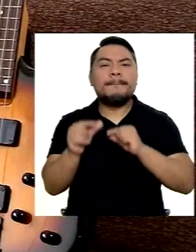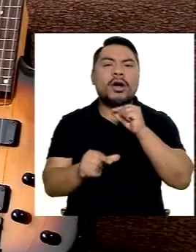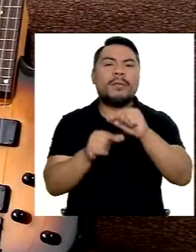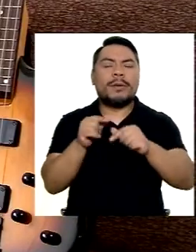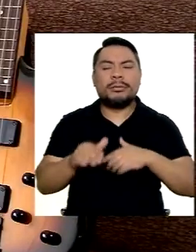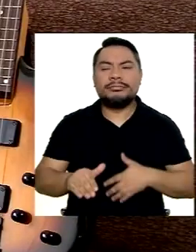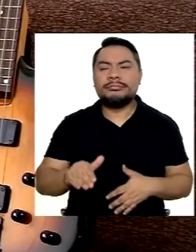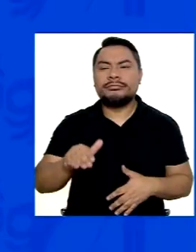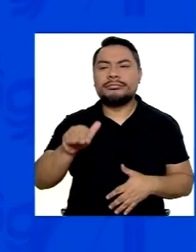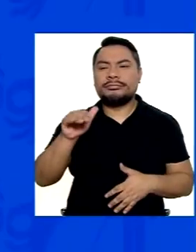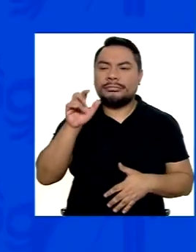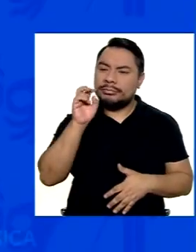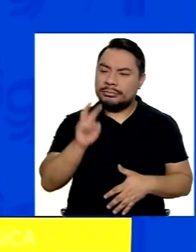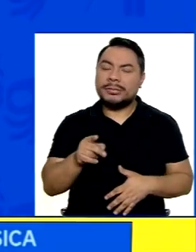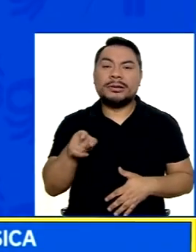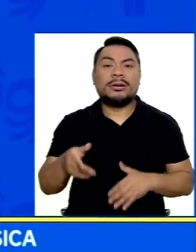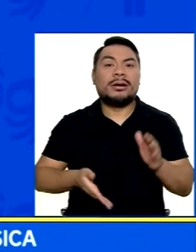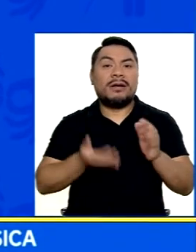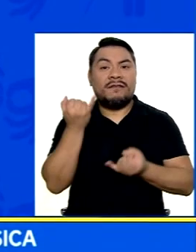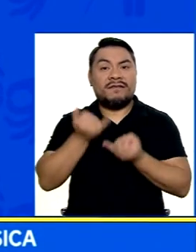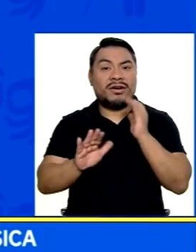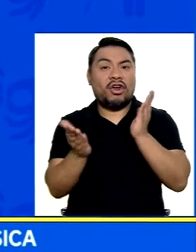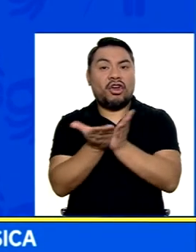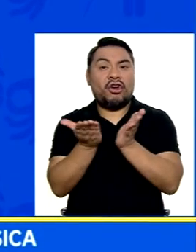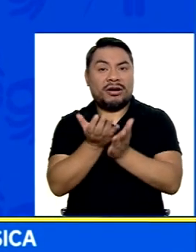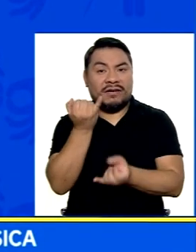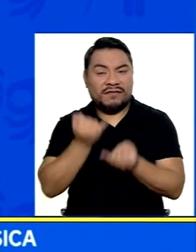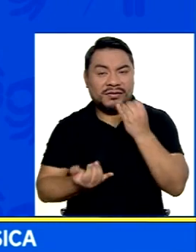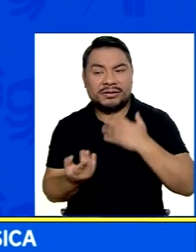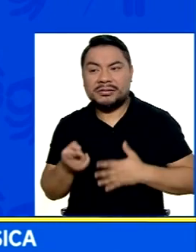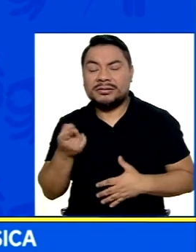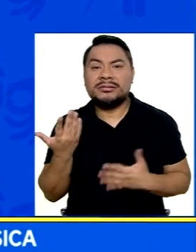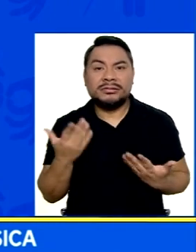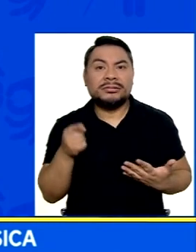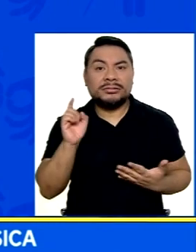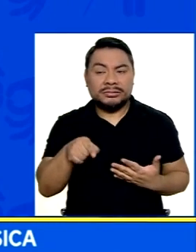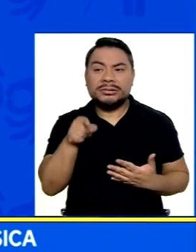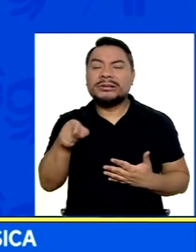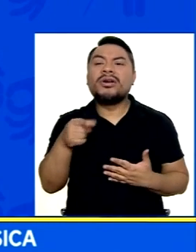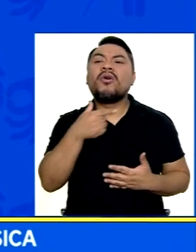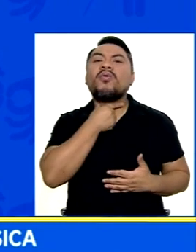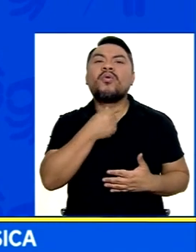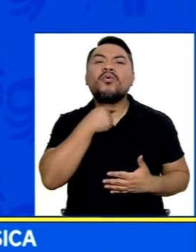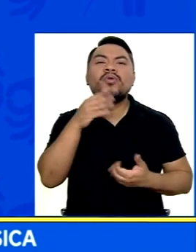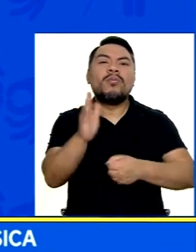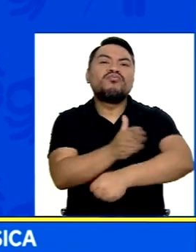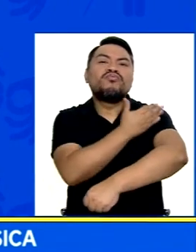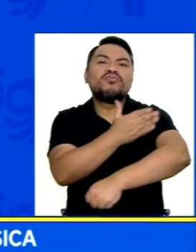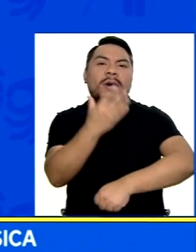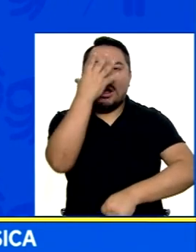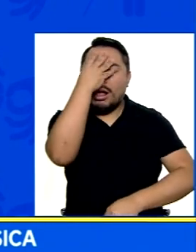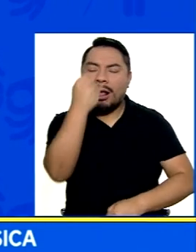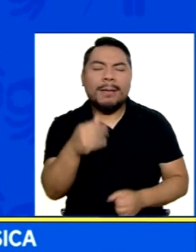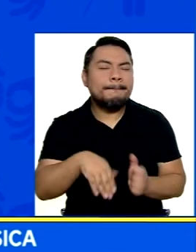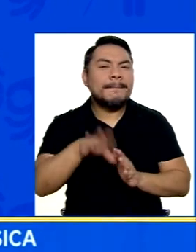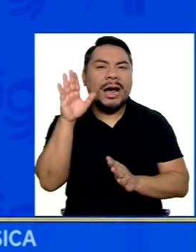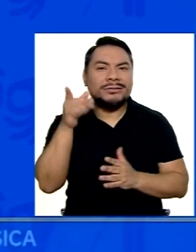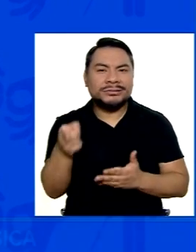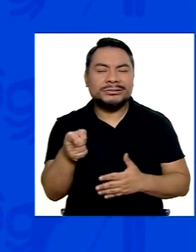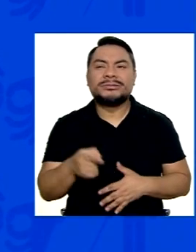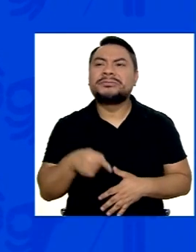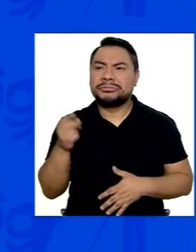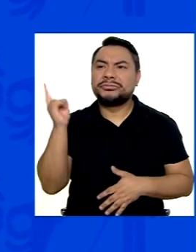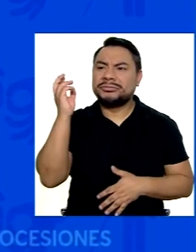evolucionando Poco a poco De tal punto Que salió Del colegio Ya con un índice De tendencia A la música Empezando con